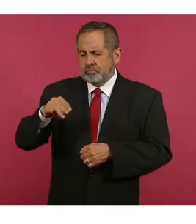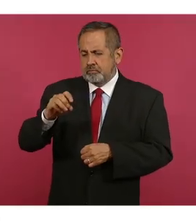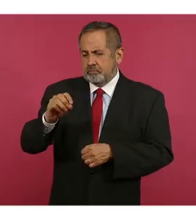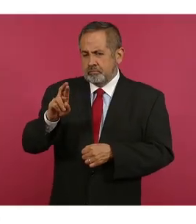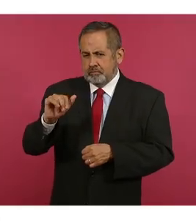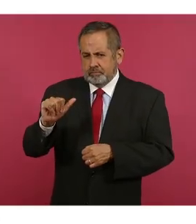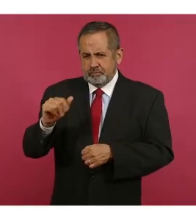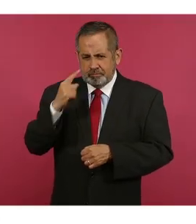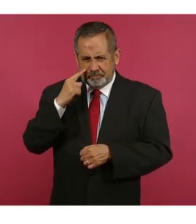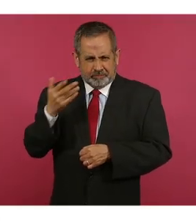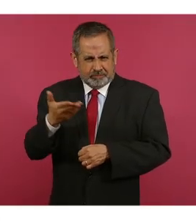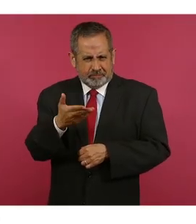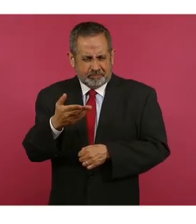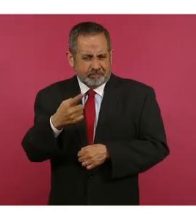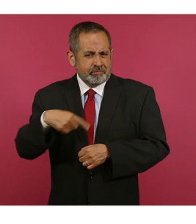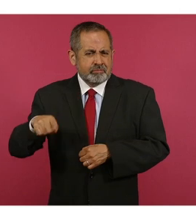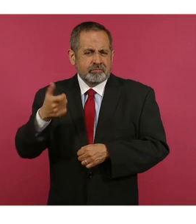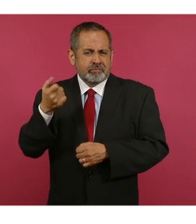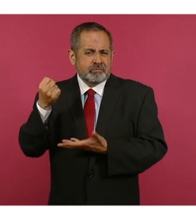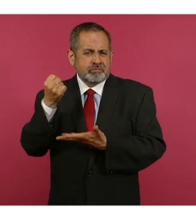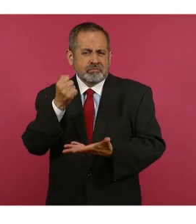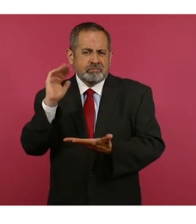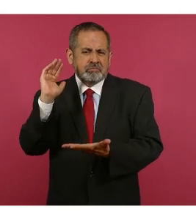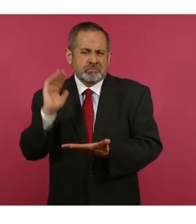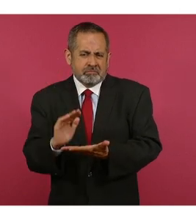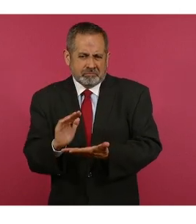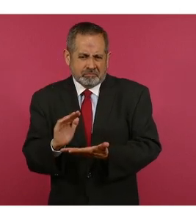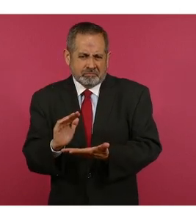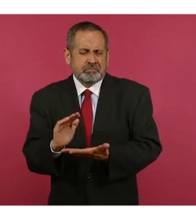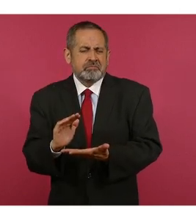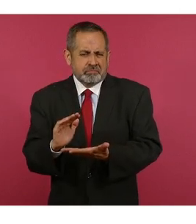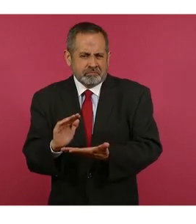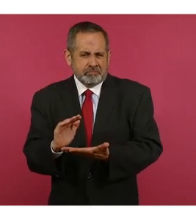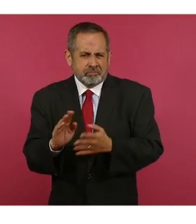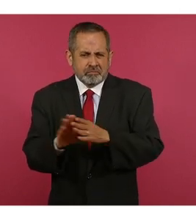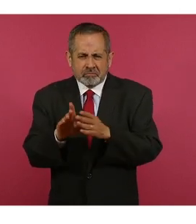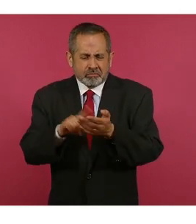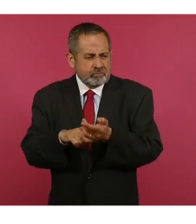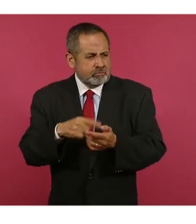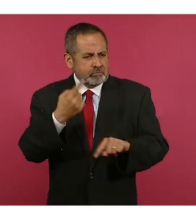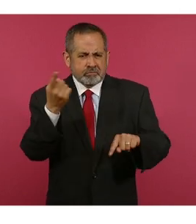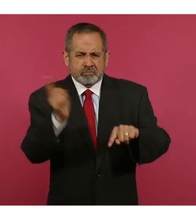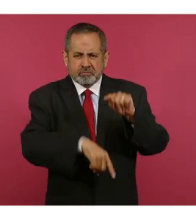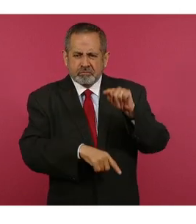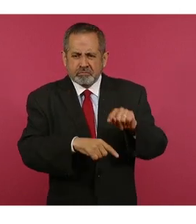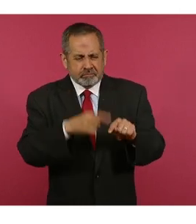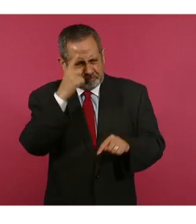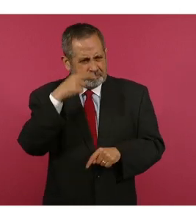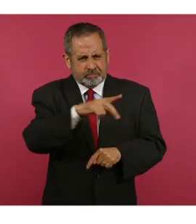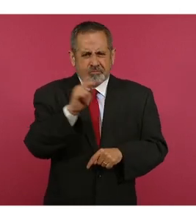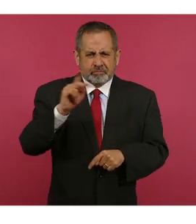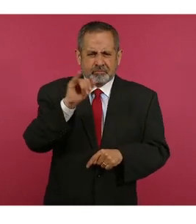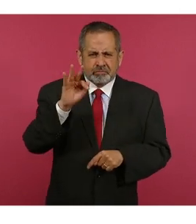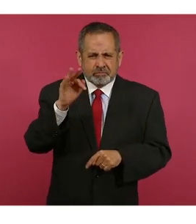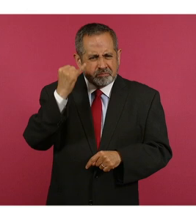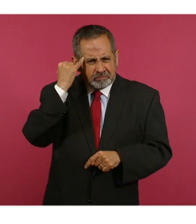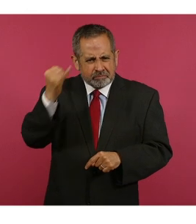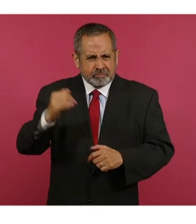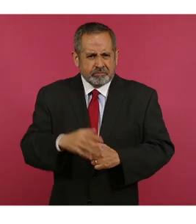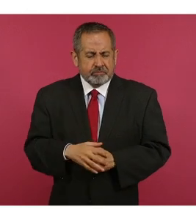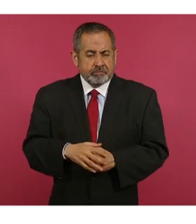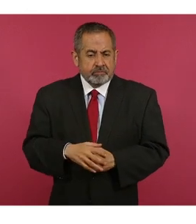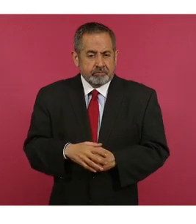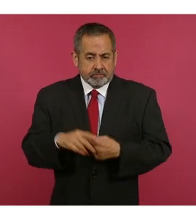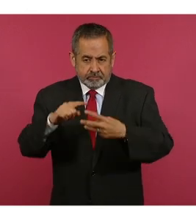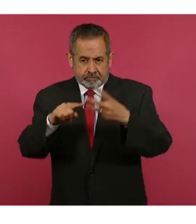para reducir el presupuesto y eliminar los fideicomisos del Poder Judicial? Es una medida